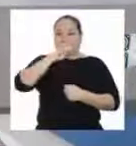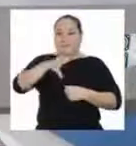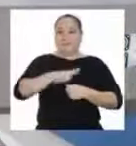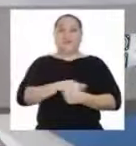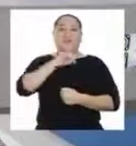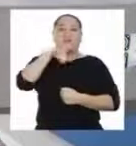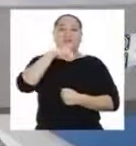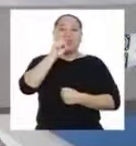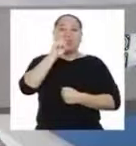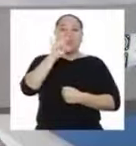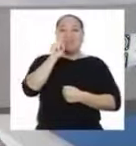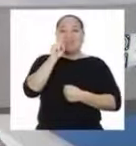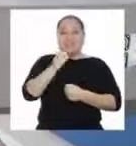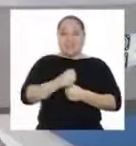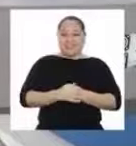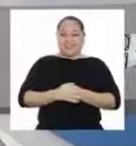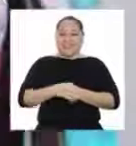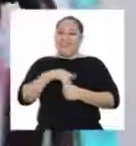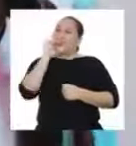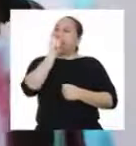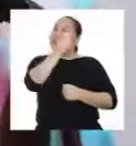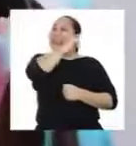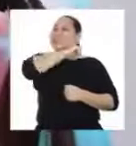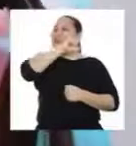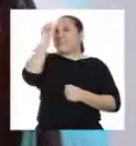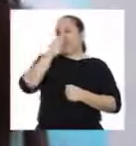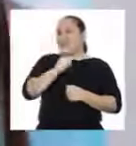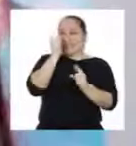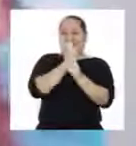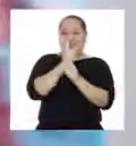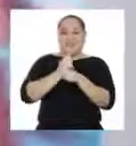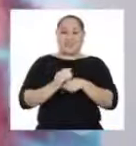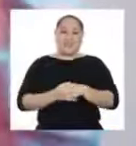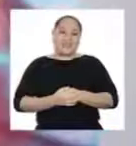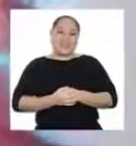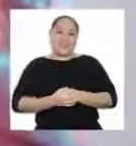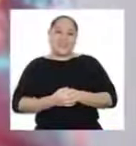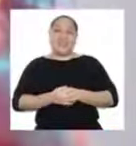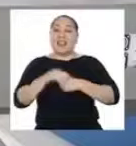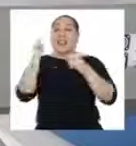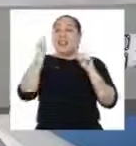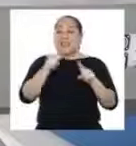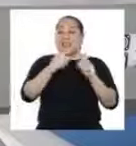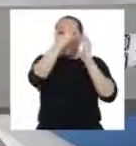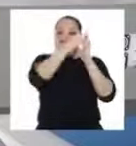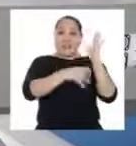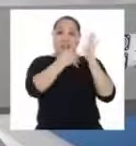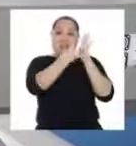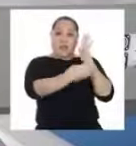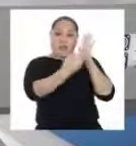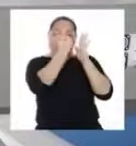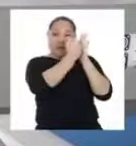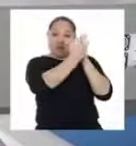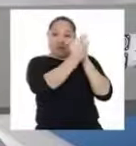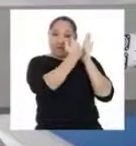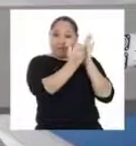gusta lo que dices, Jesús! ¡Así es! Es una tabla de frecuencias